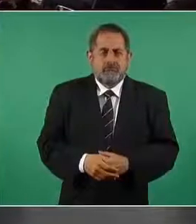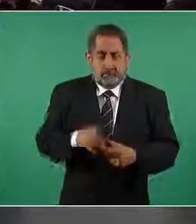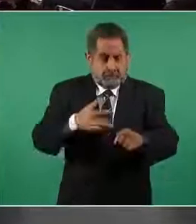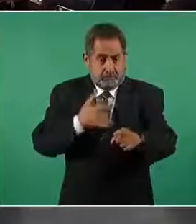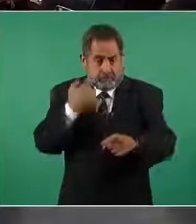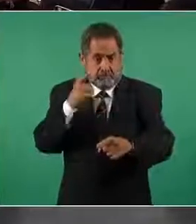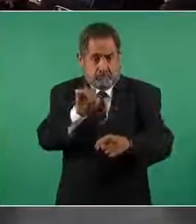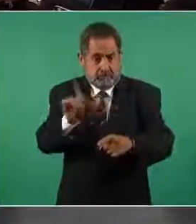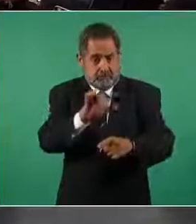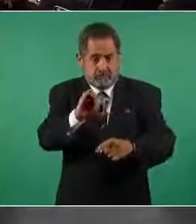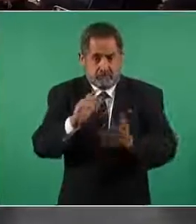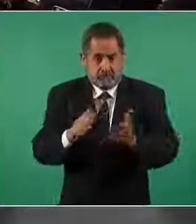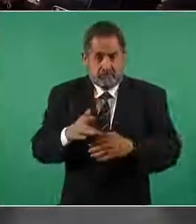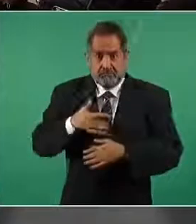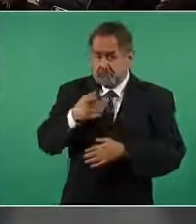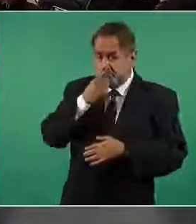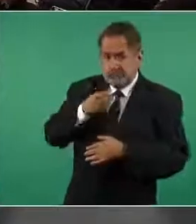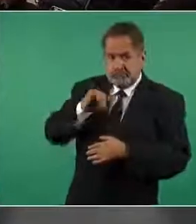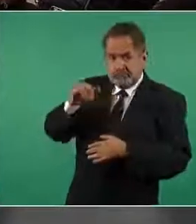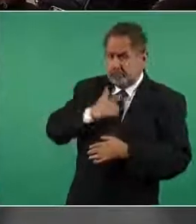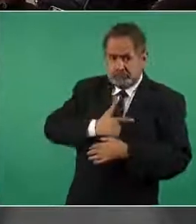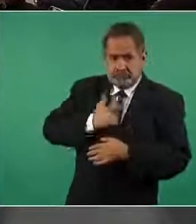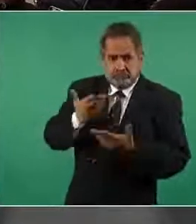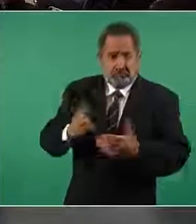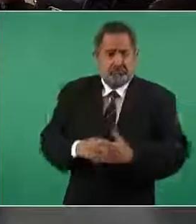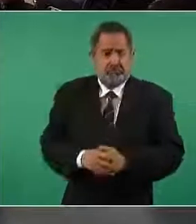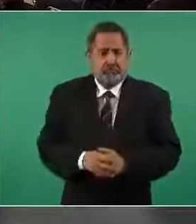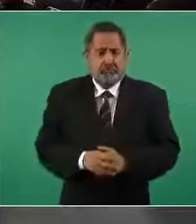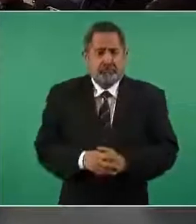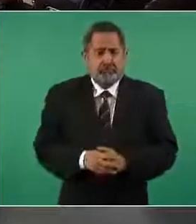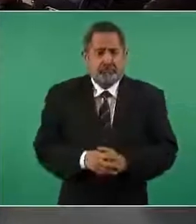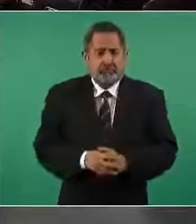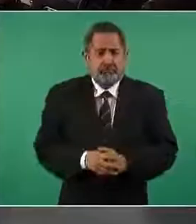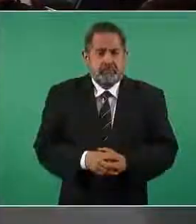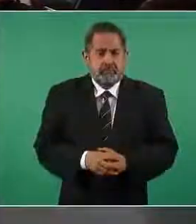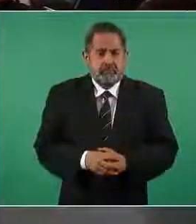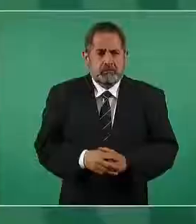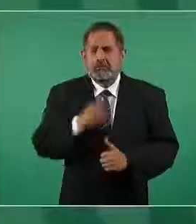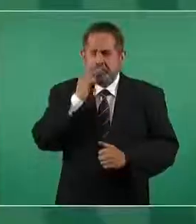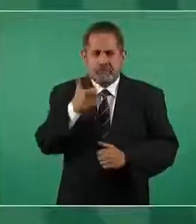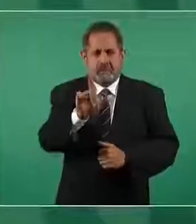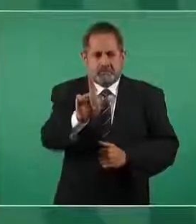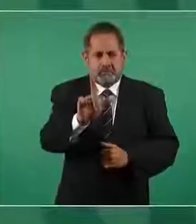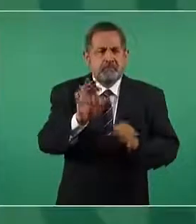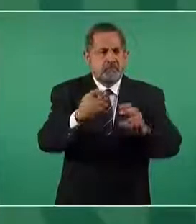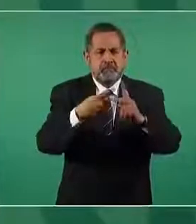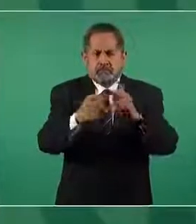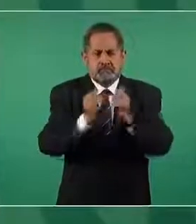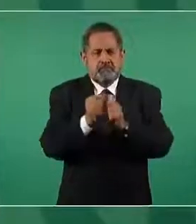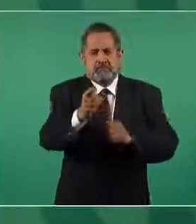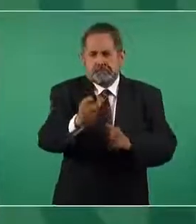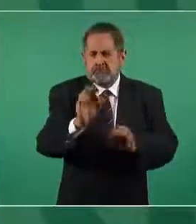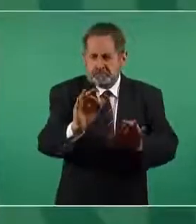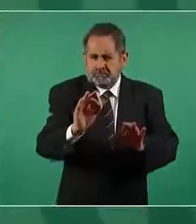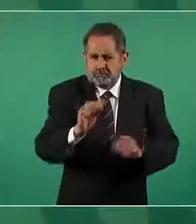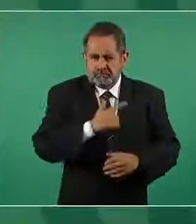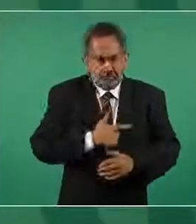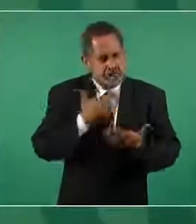parece? si usted así lo indica está bien conmigo mejor los lunes empezamos contigo sí